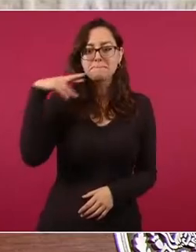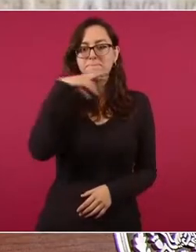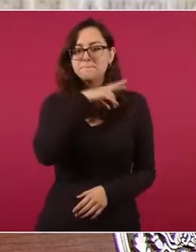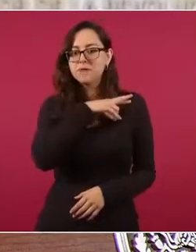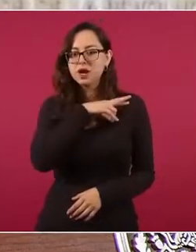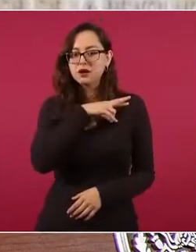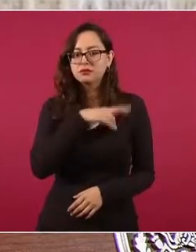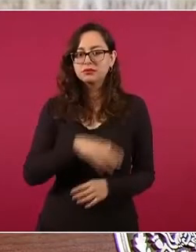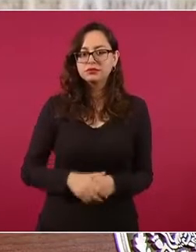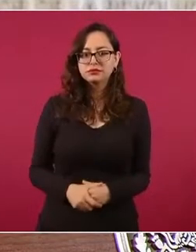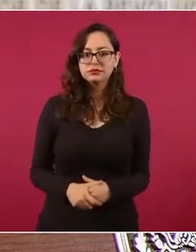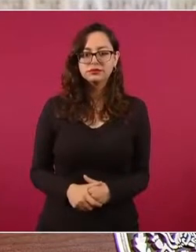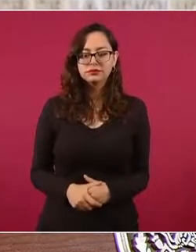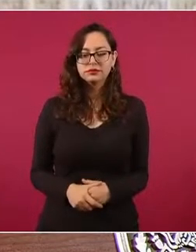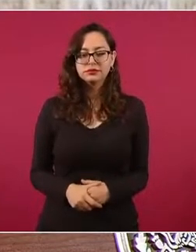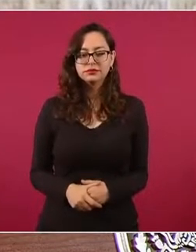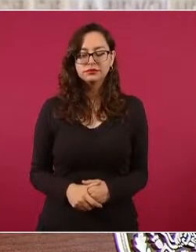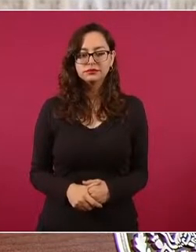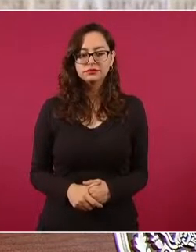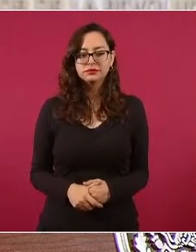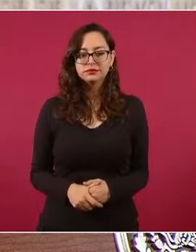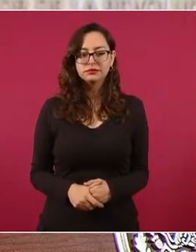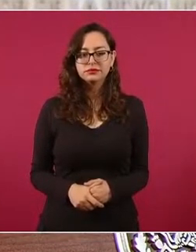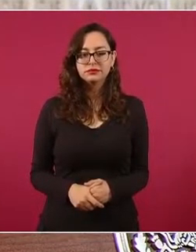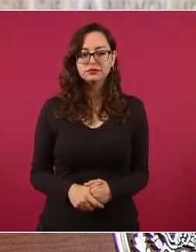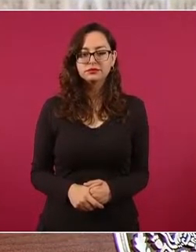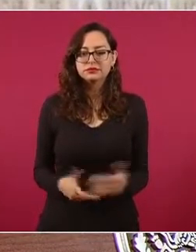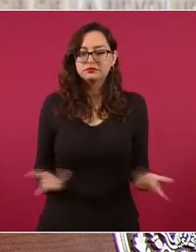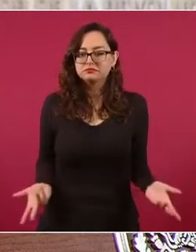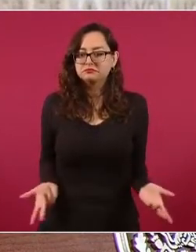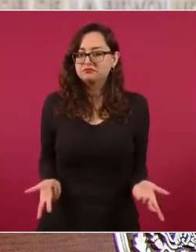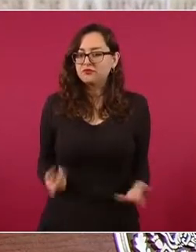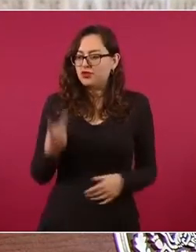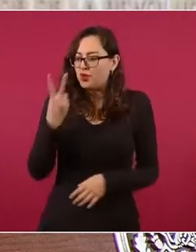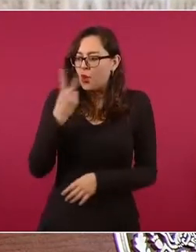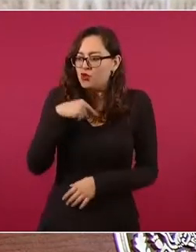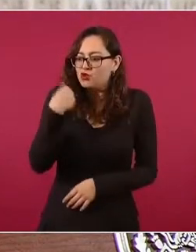a las dos horas.